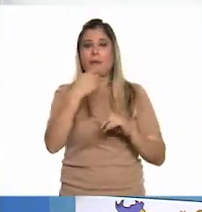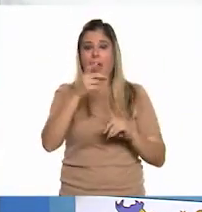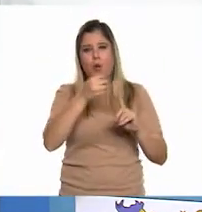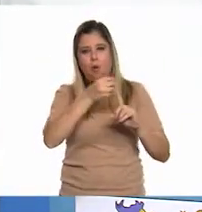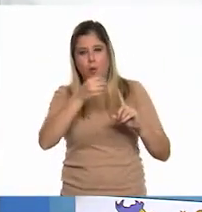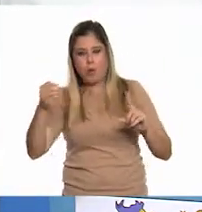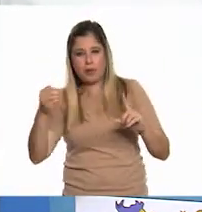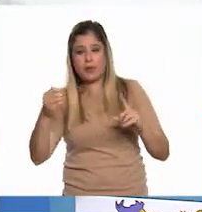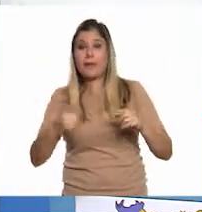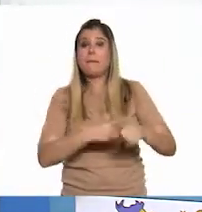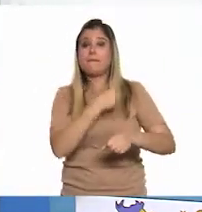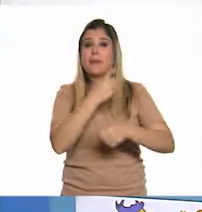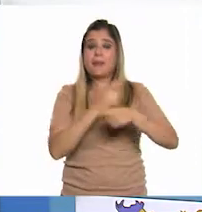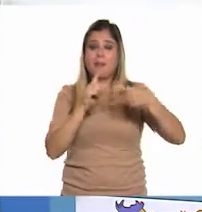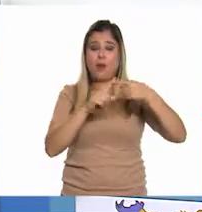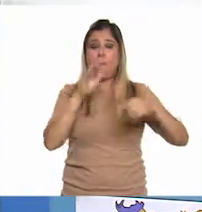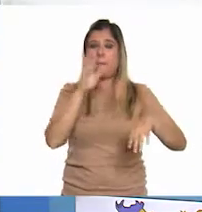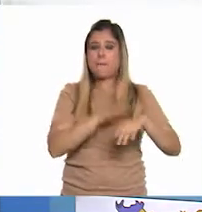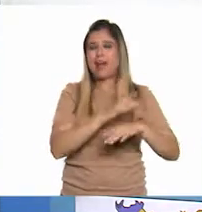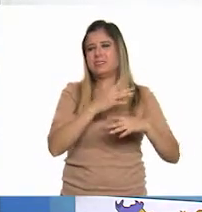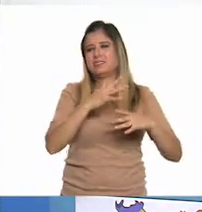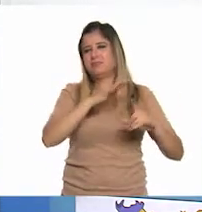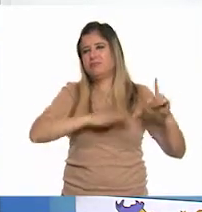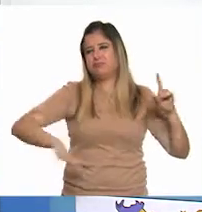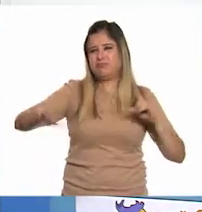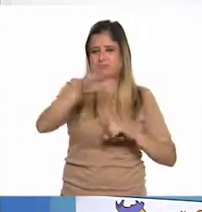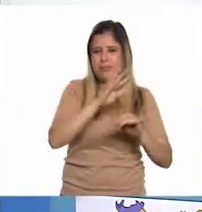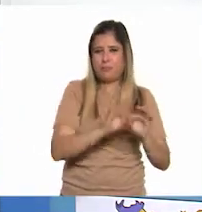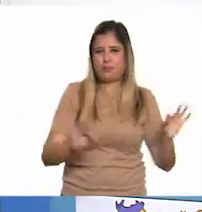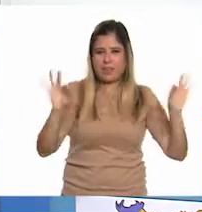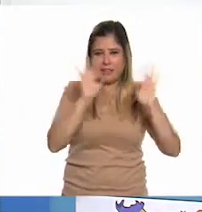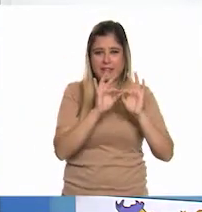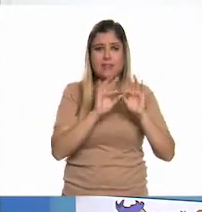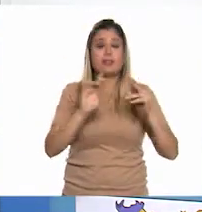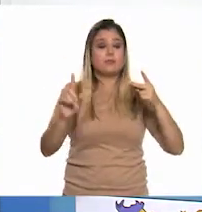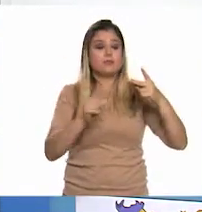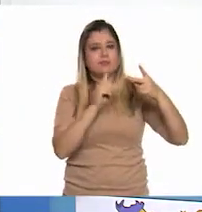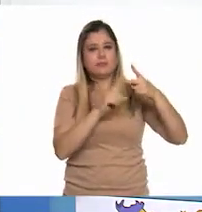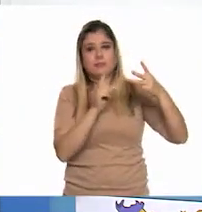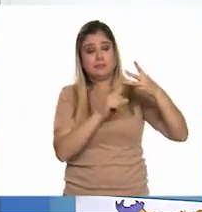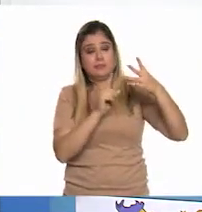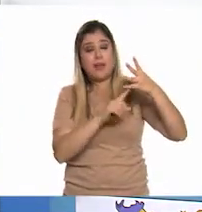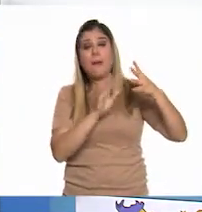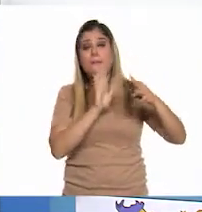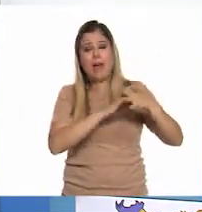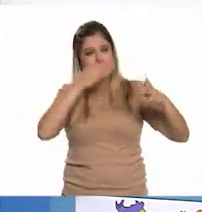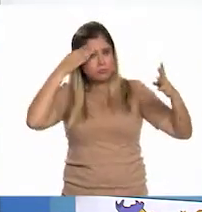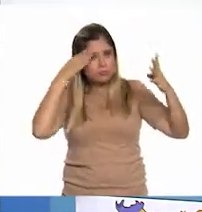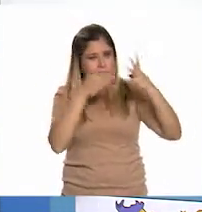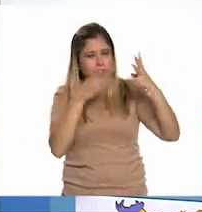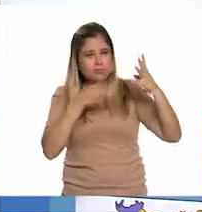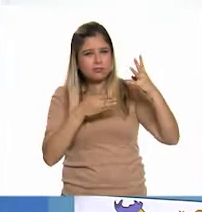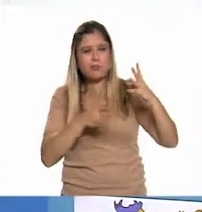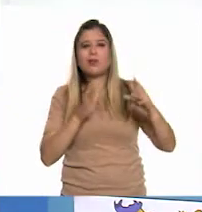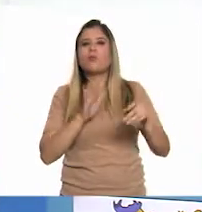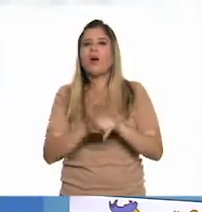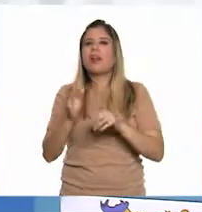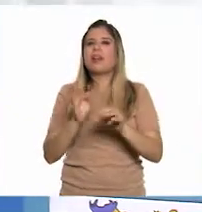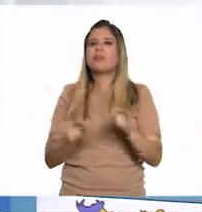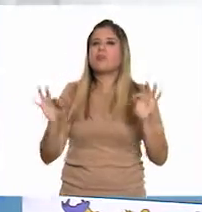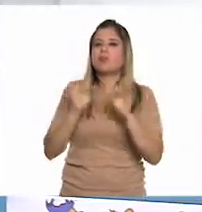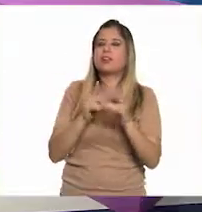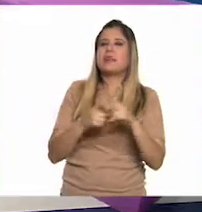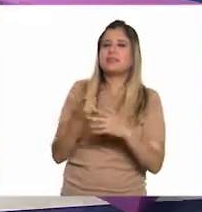Primero, las más generales o importantes y luego las más específicas. ¿Por cuál empezamos? Vamos a ver.